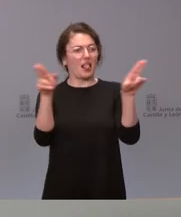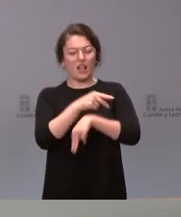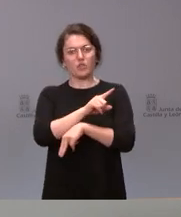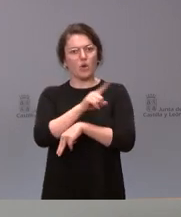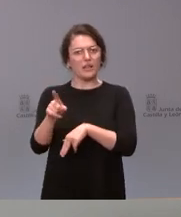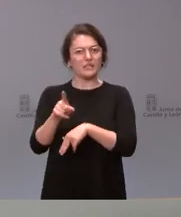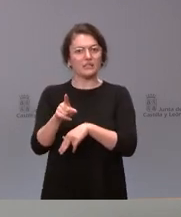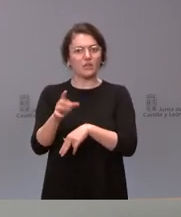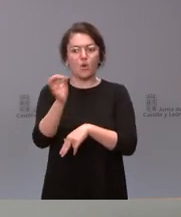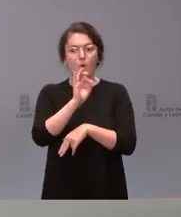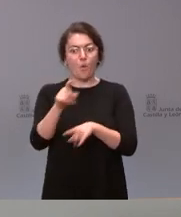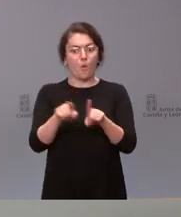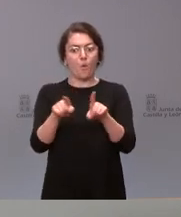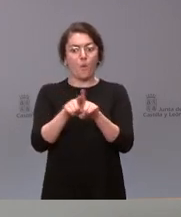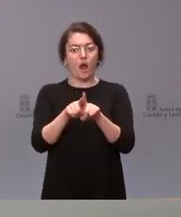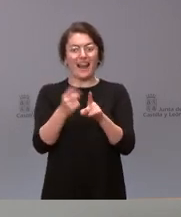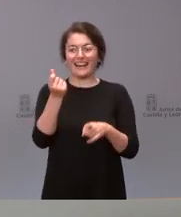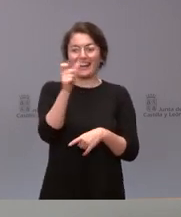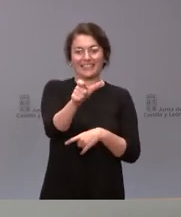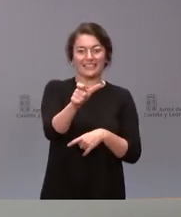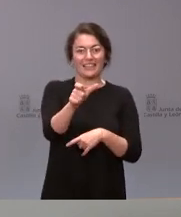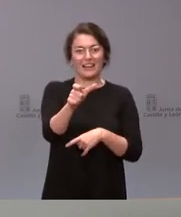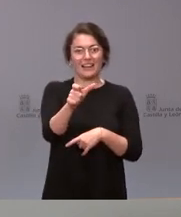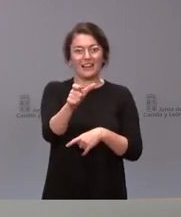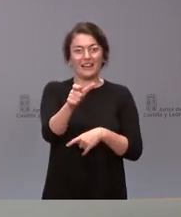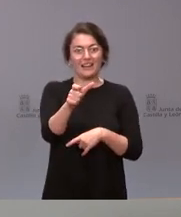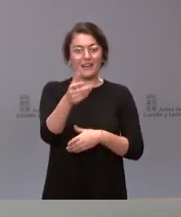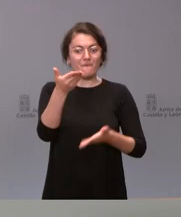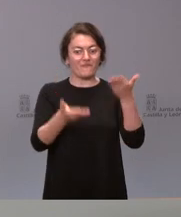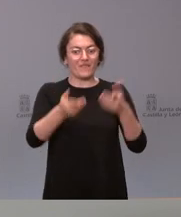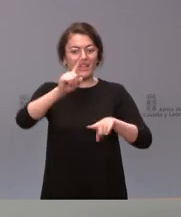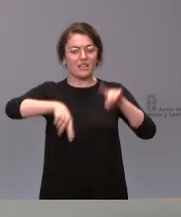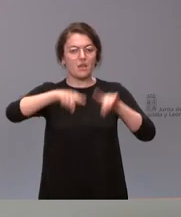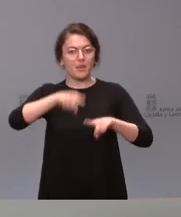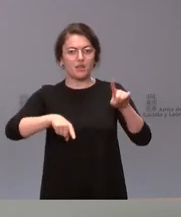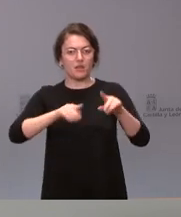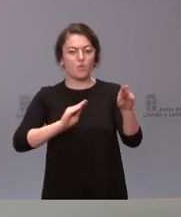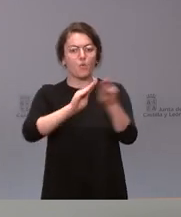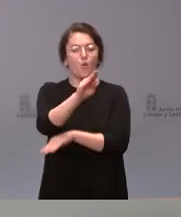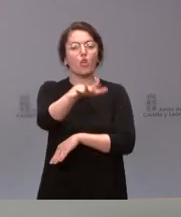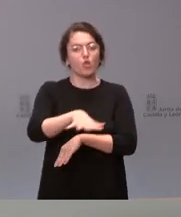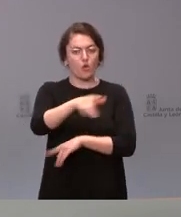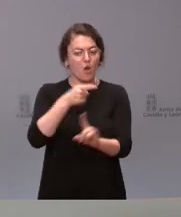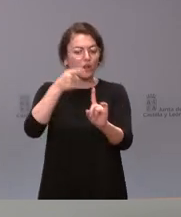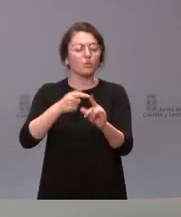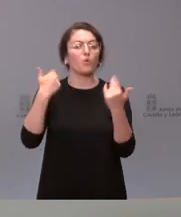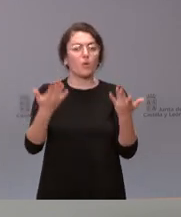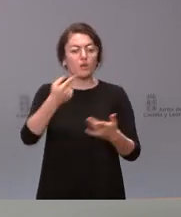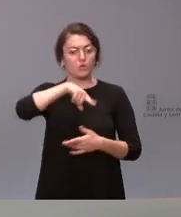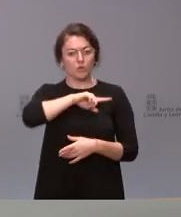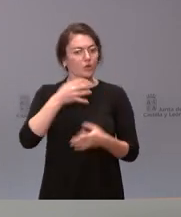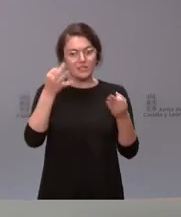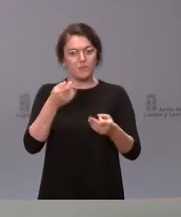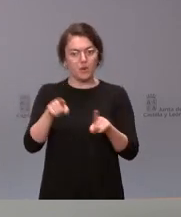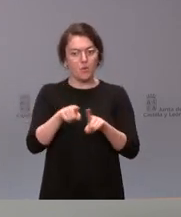estas cantidades en función de su destino, de sus necesidades reales, de sus objetivos. Nosotros vamos con la mano tendida siempre